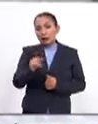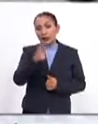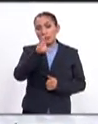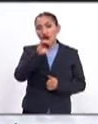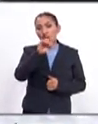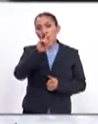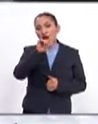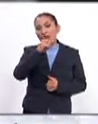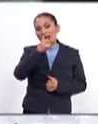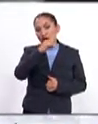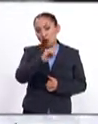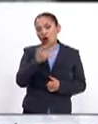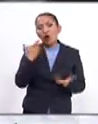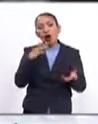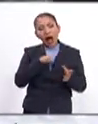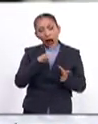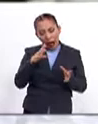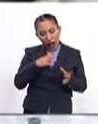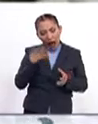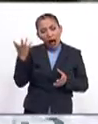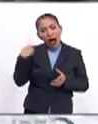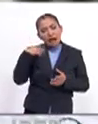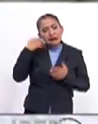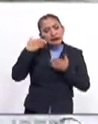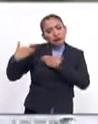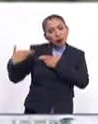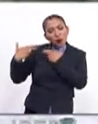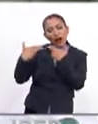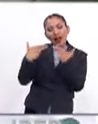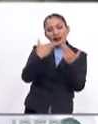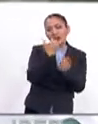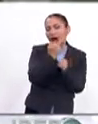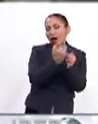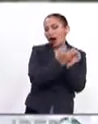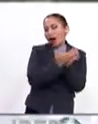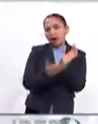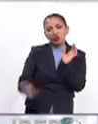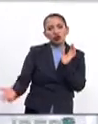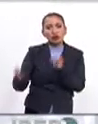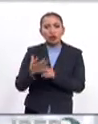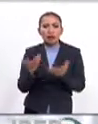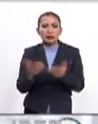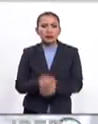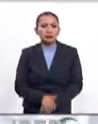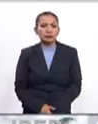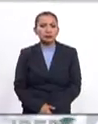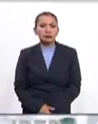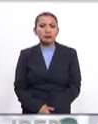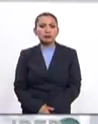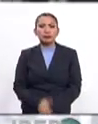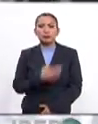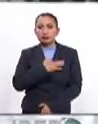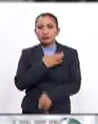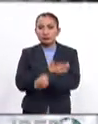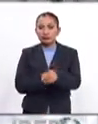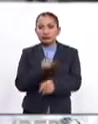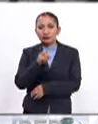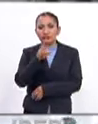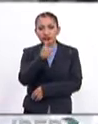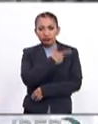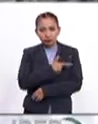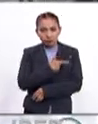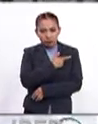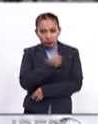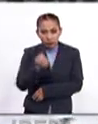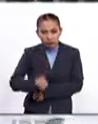el colegio sí se ha nutrido de esa herencia a lo largo de las décadas. Muy buenas tardes, doctora. Me da